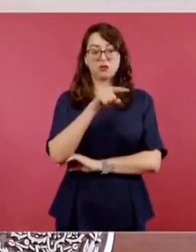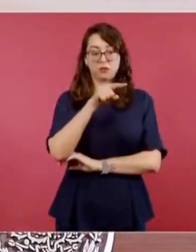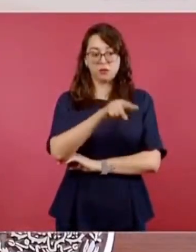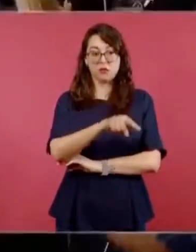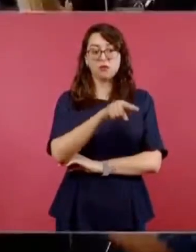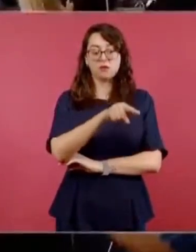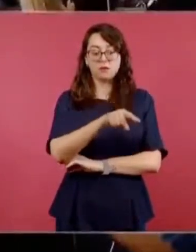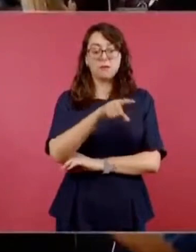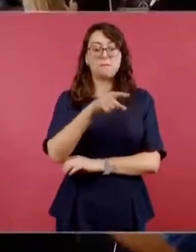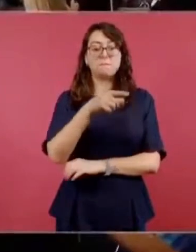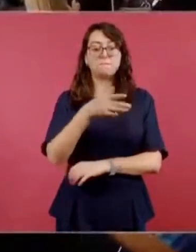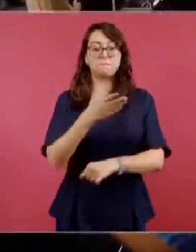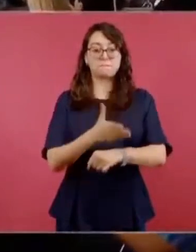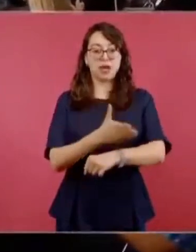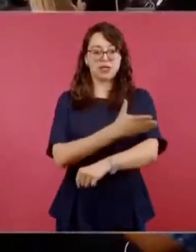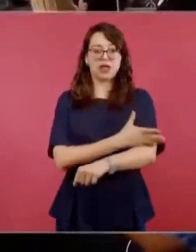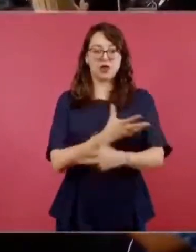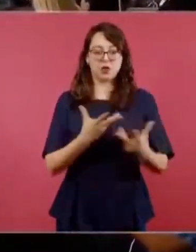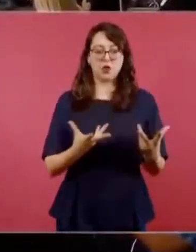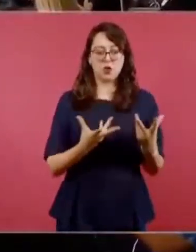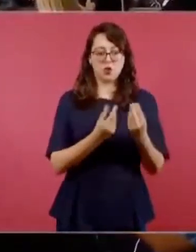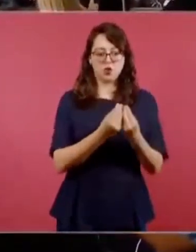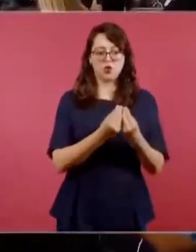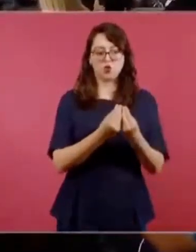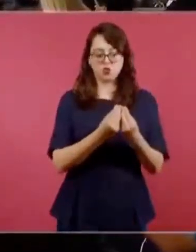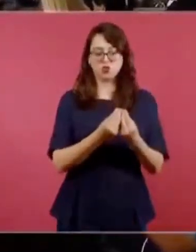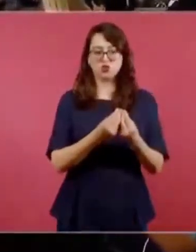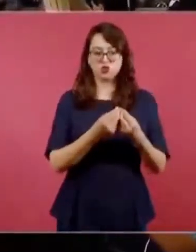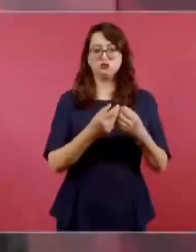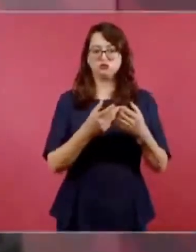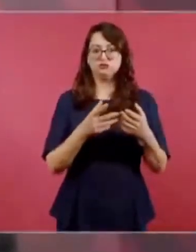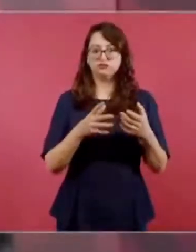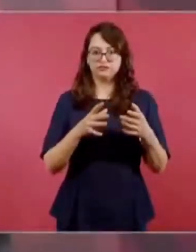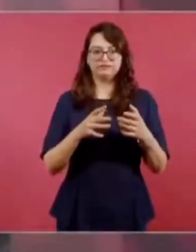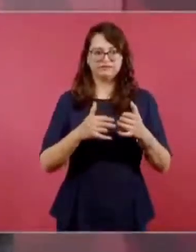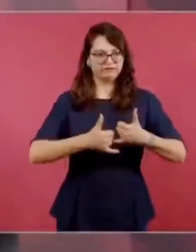la lucha por la democracia en México, siendo costarricense,